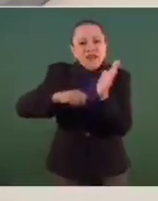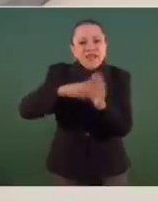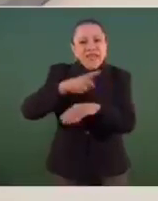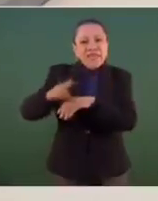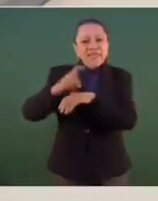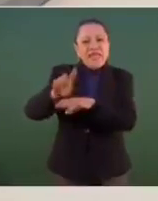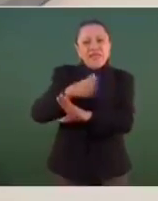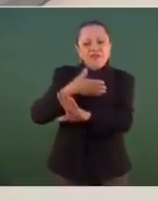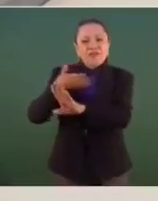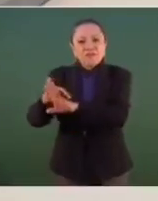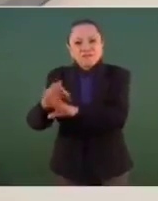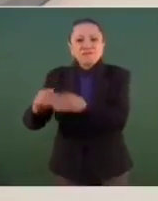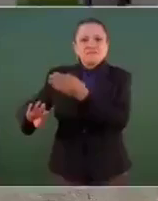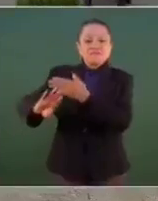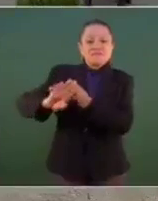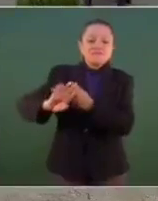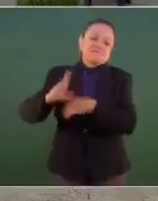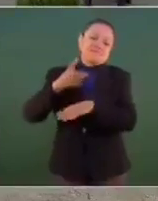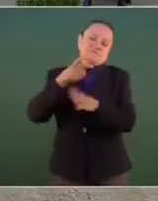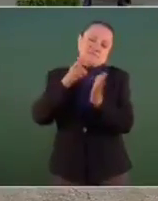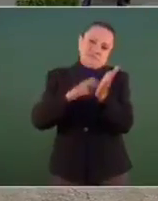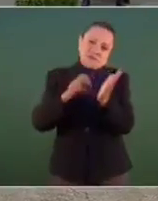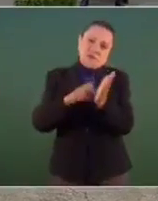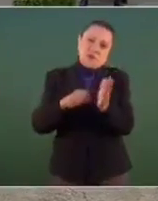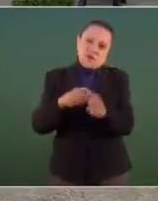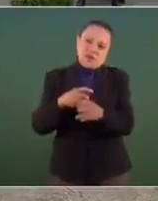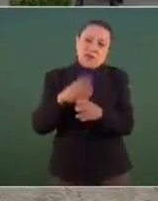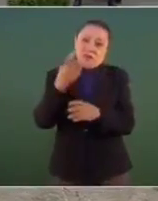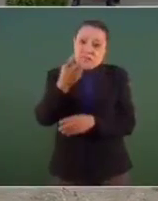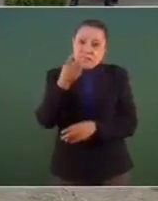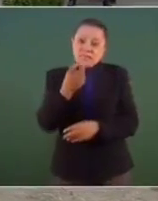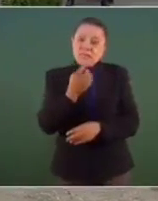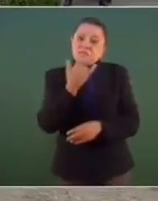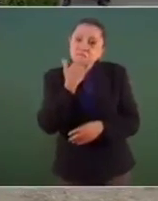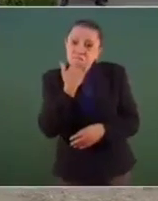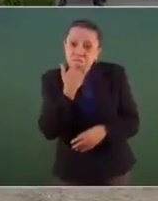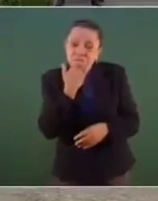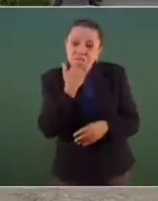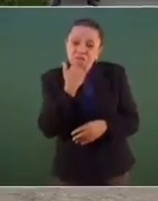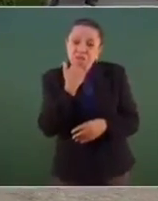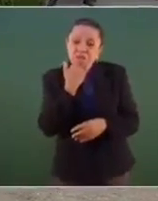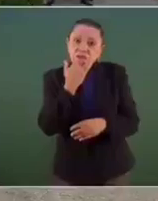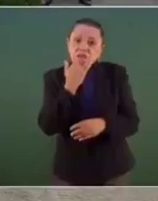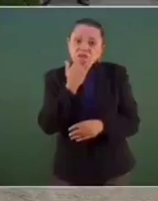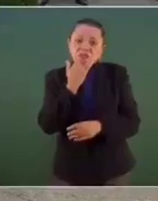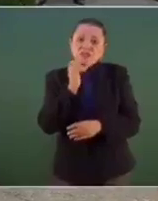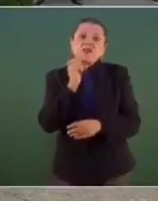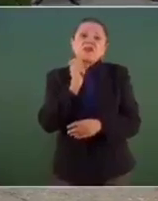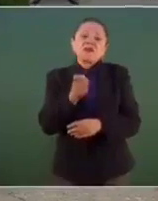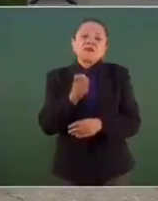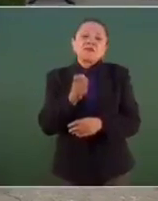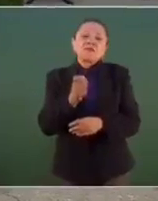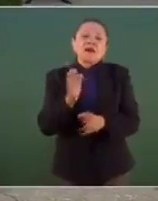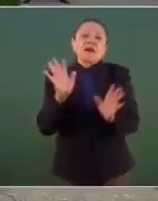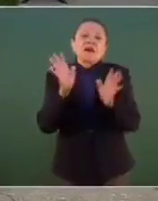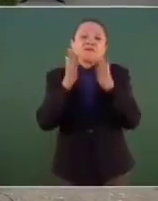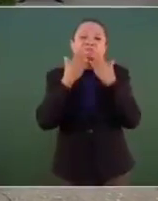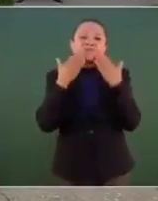causado. El perdón es sublime.